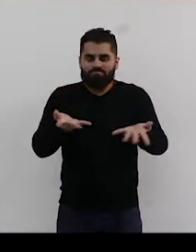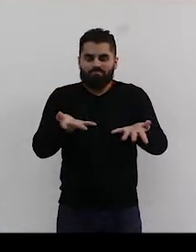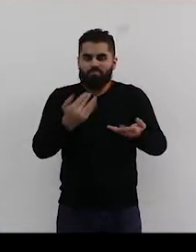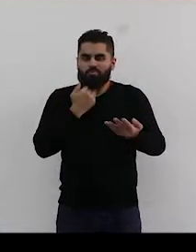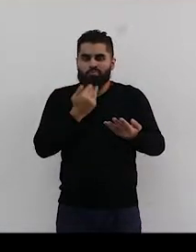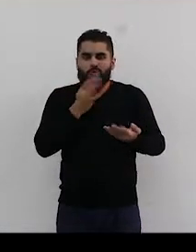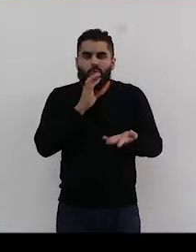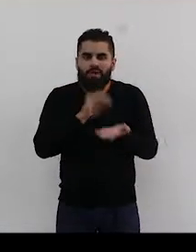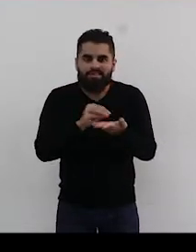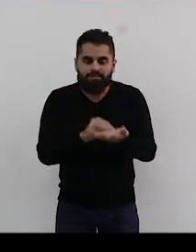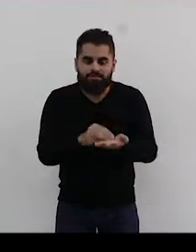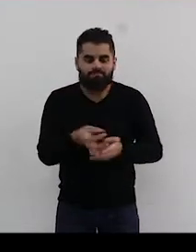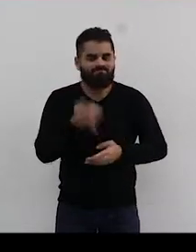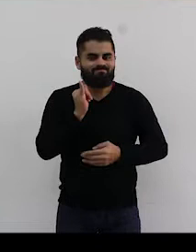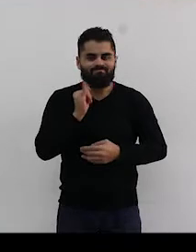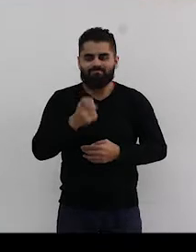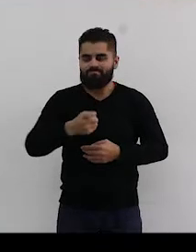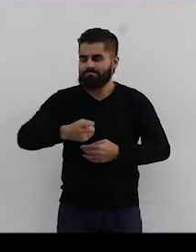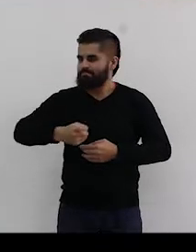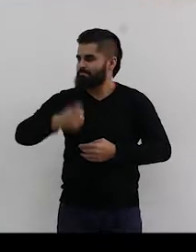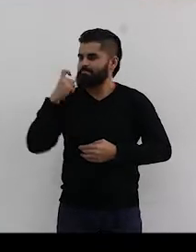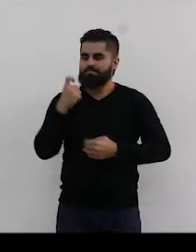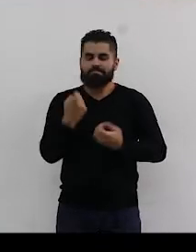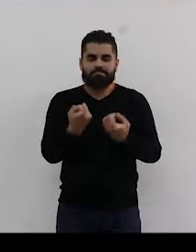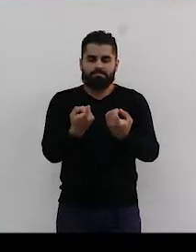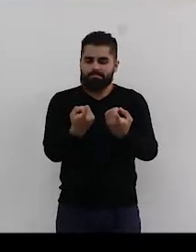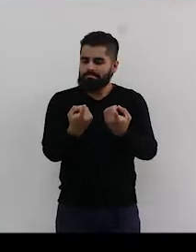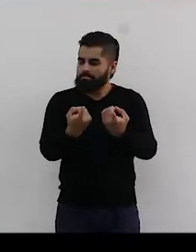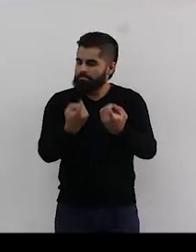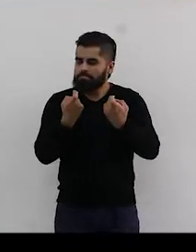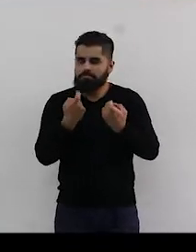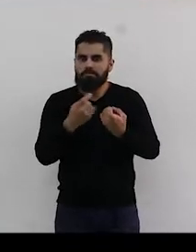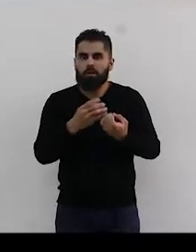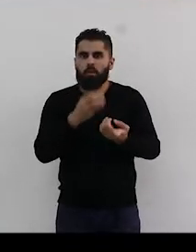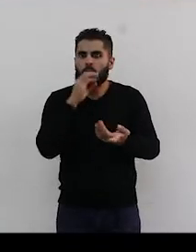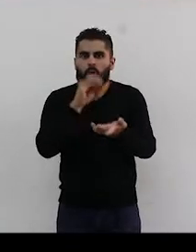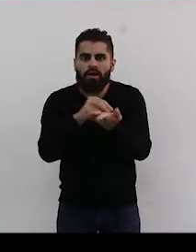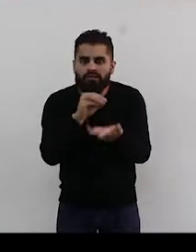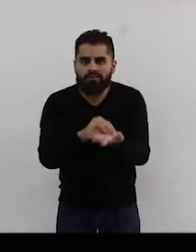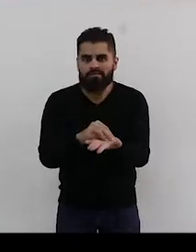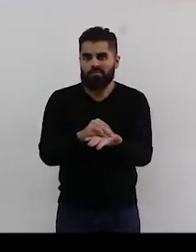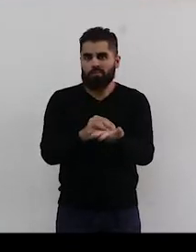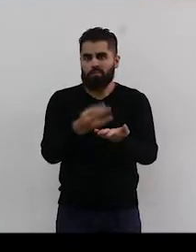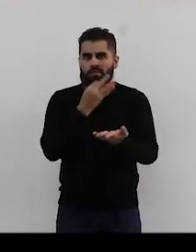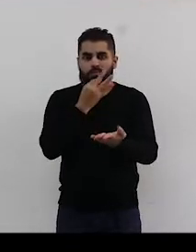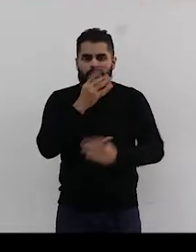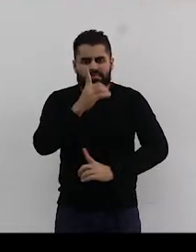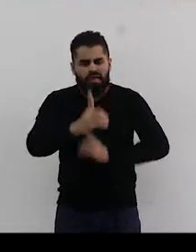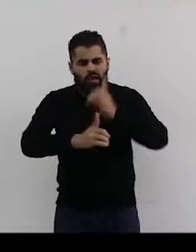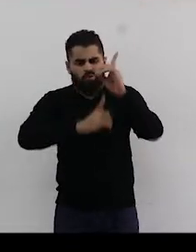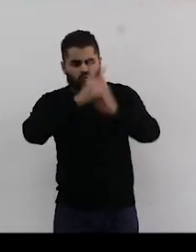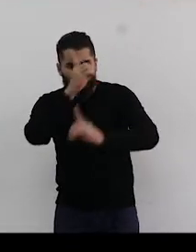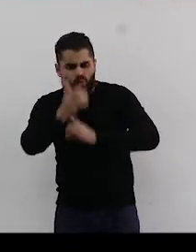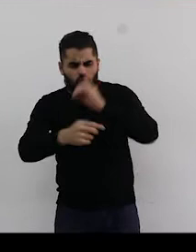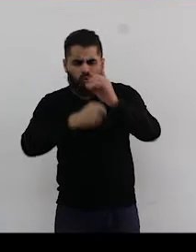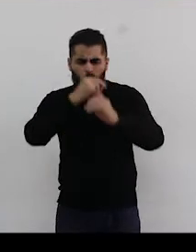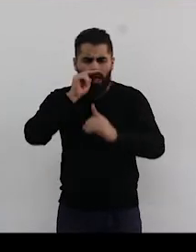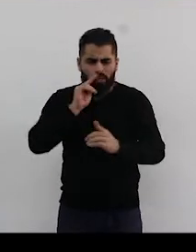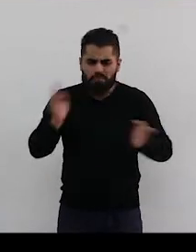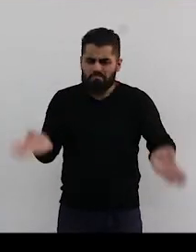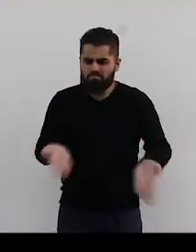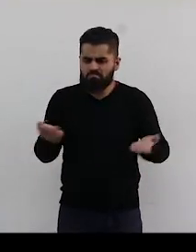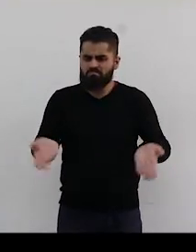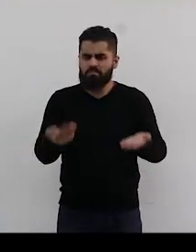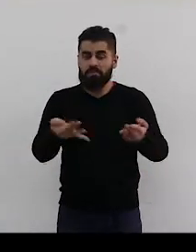no sabe qué hacer. Era una necesidad imperante para mí para desarrollar el proceso